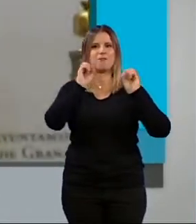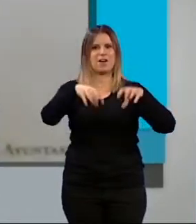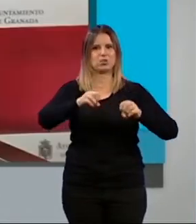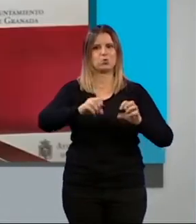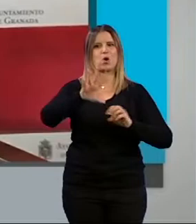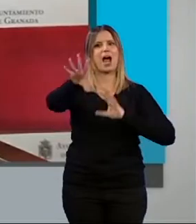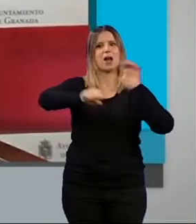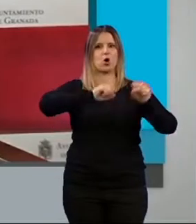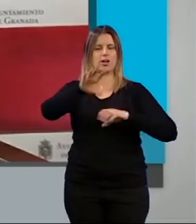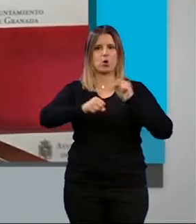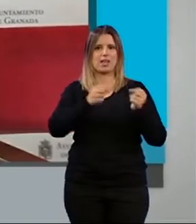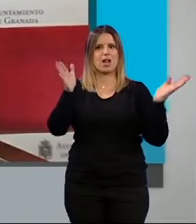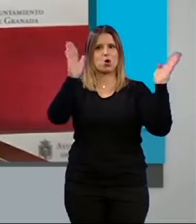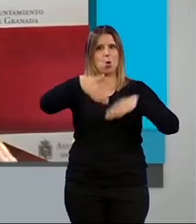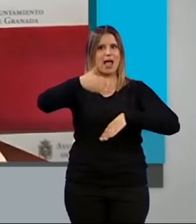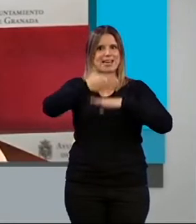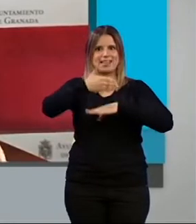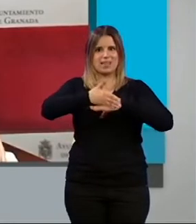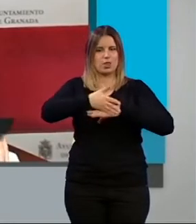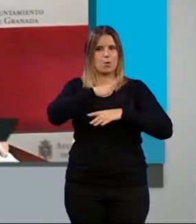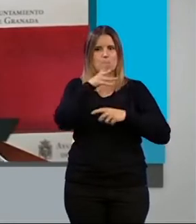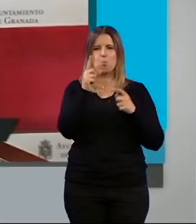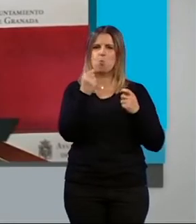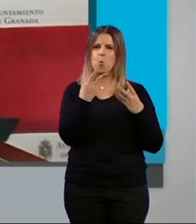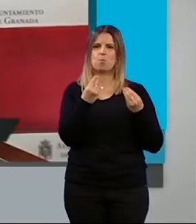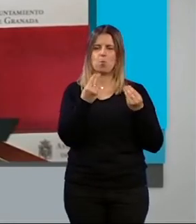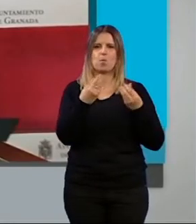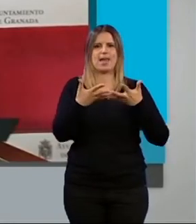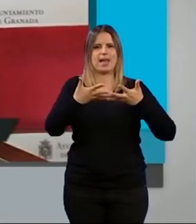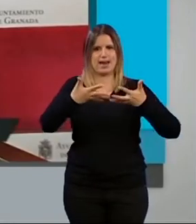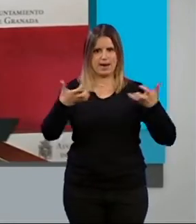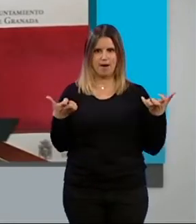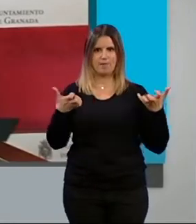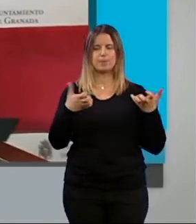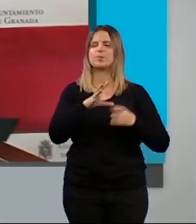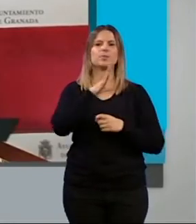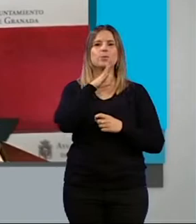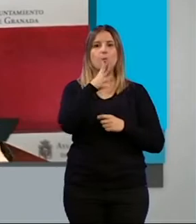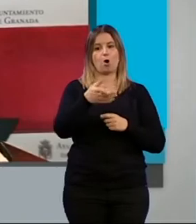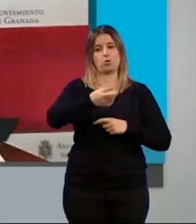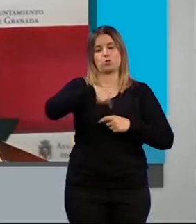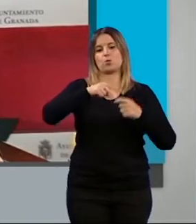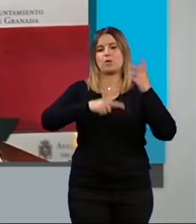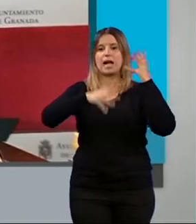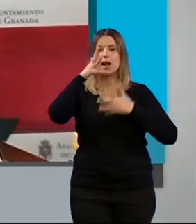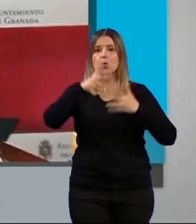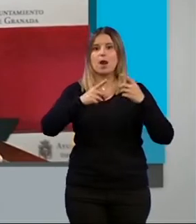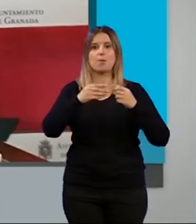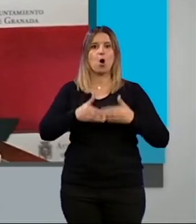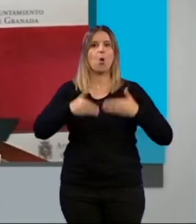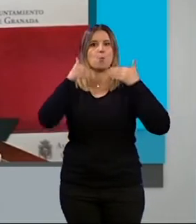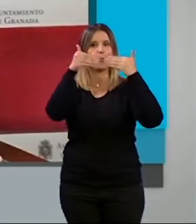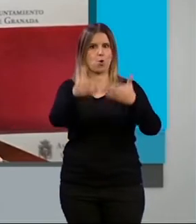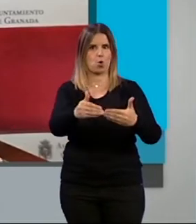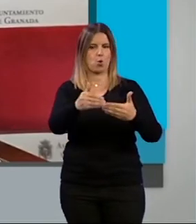tiempo. Esto es gravísimo. qué? Porque nosotros calculamos que la prórroga y tenemos datos